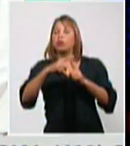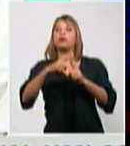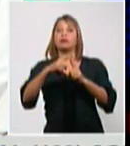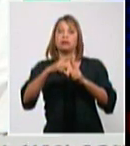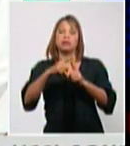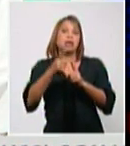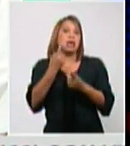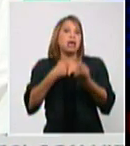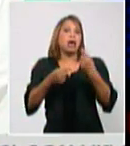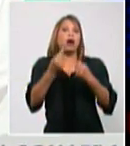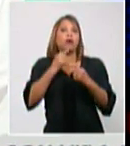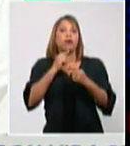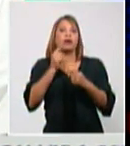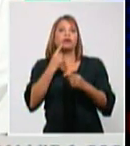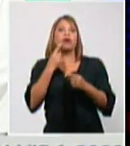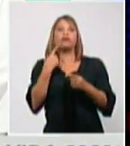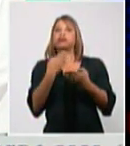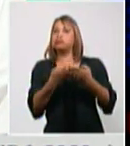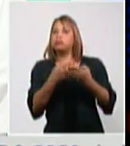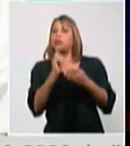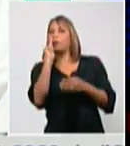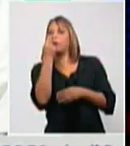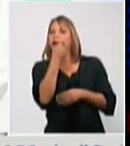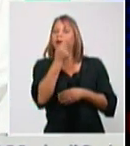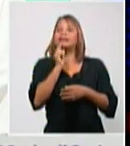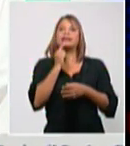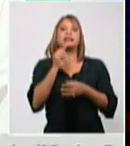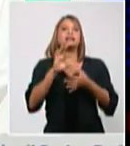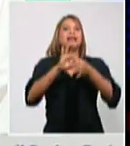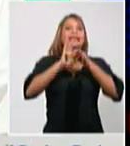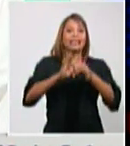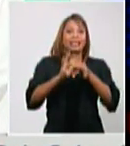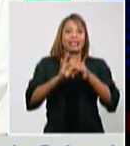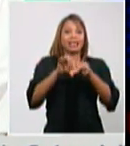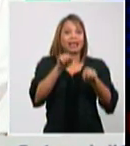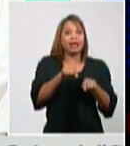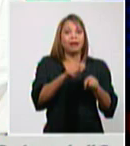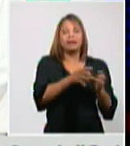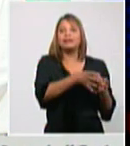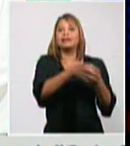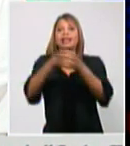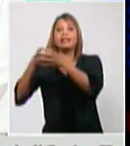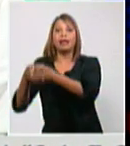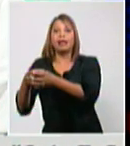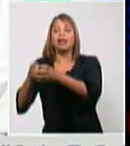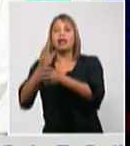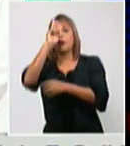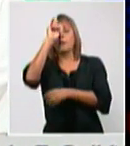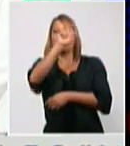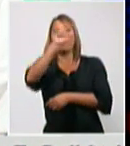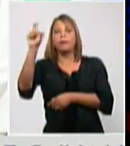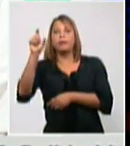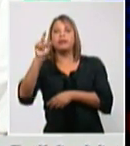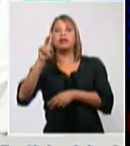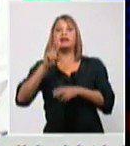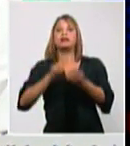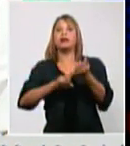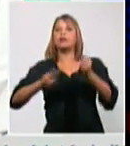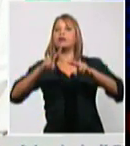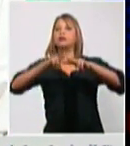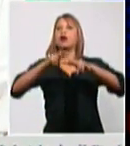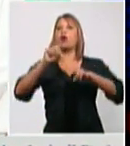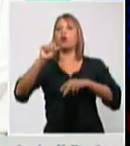se pone, cuando se hace el diagnóstico y se agrava, pues se traslada para el hospital de Holguín. Es un